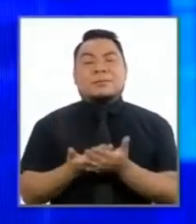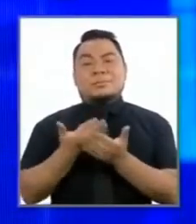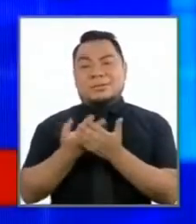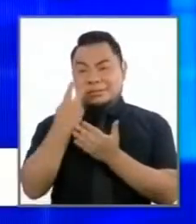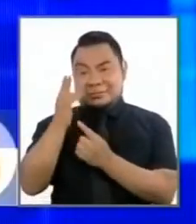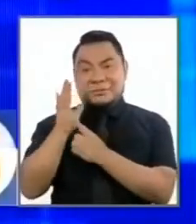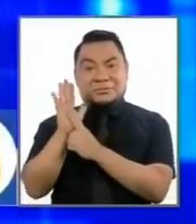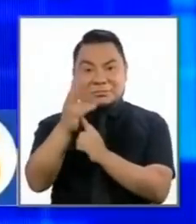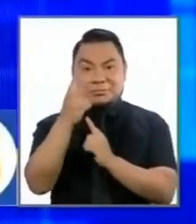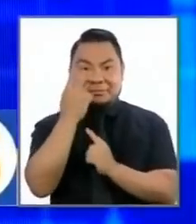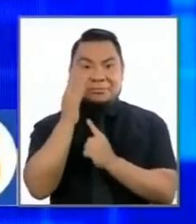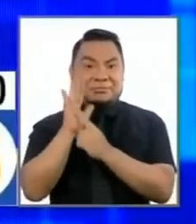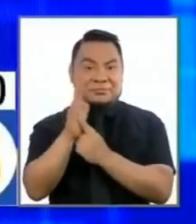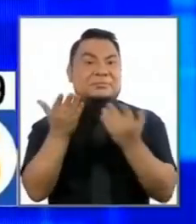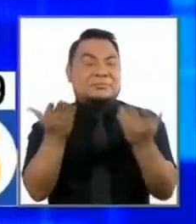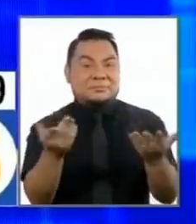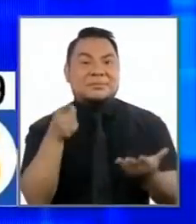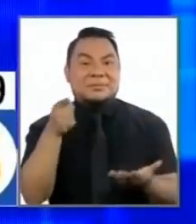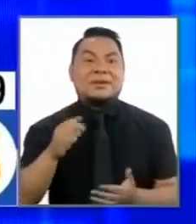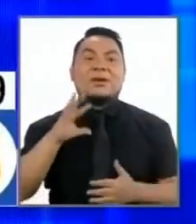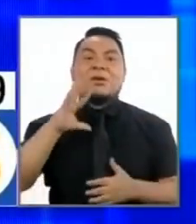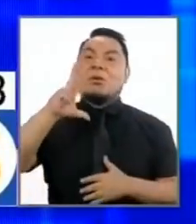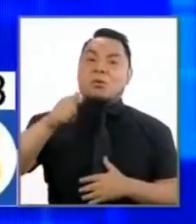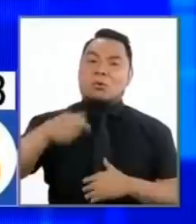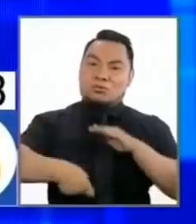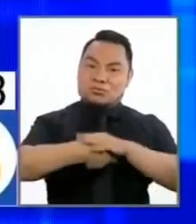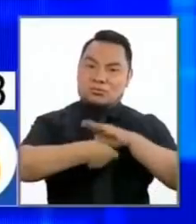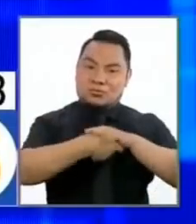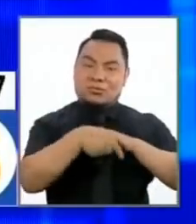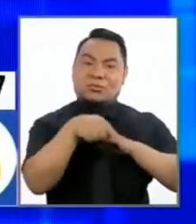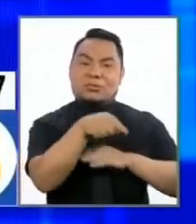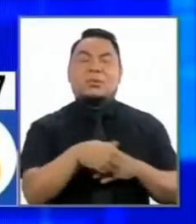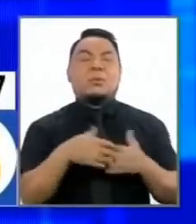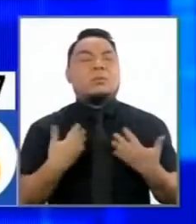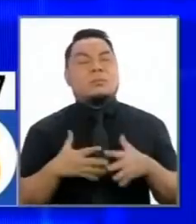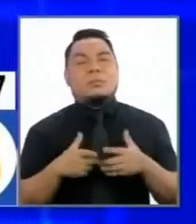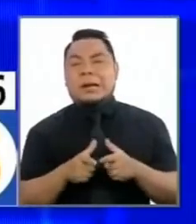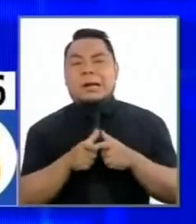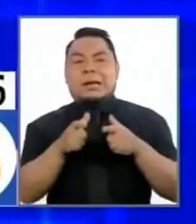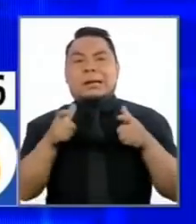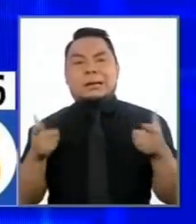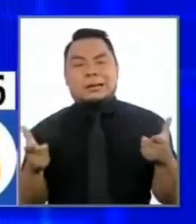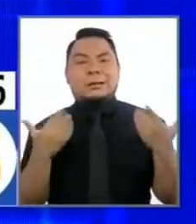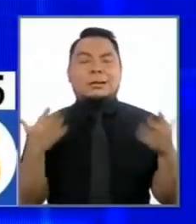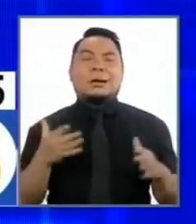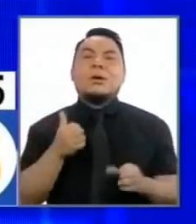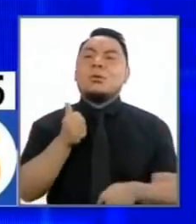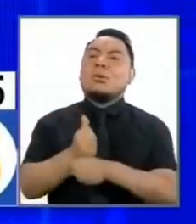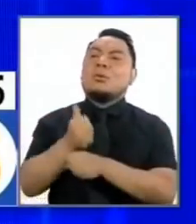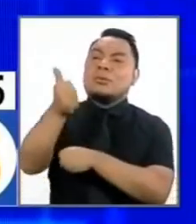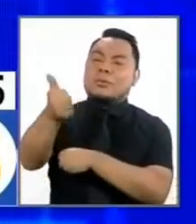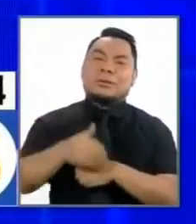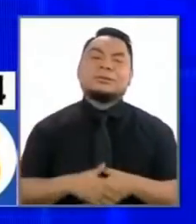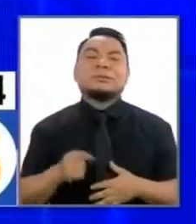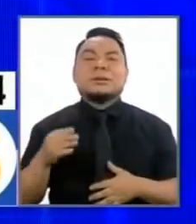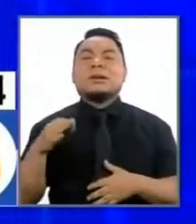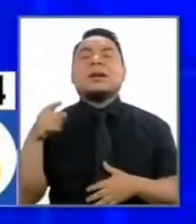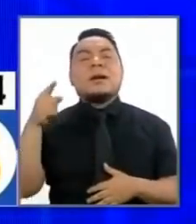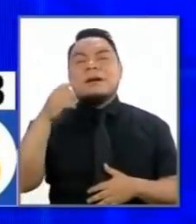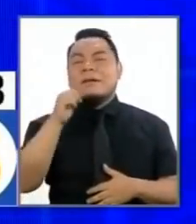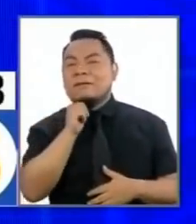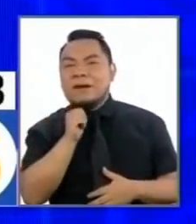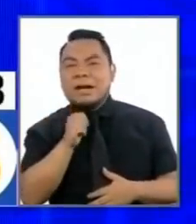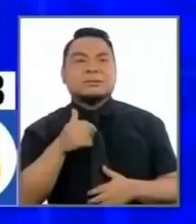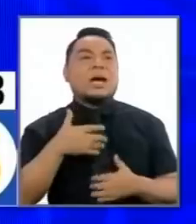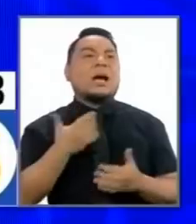que he evidenciado de que la corrupción ha sido gran parte culpable de la falta de